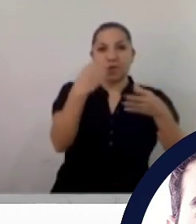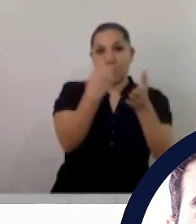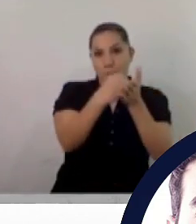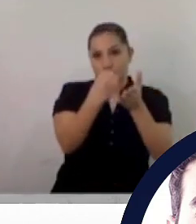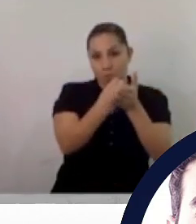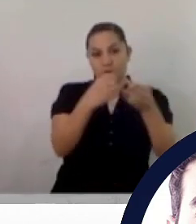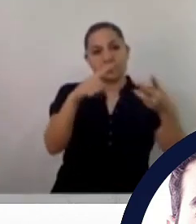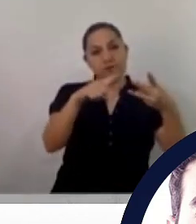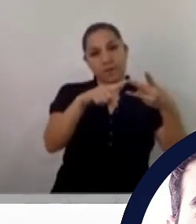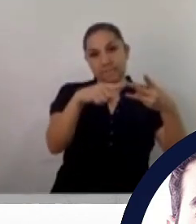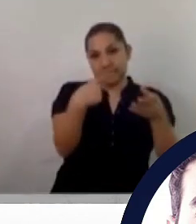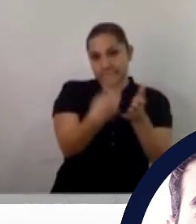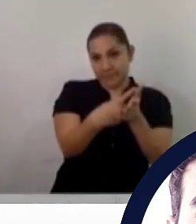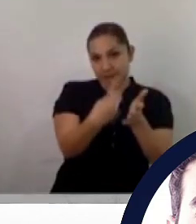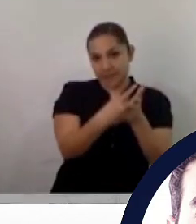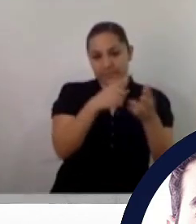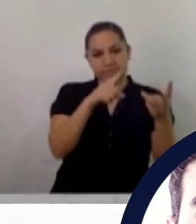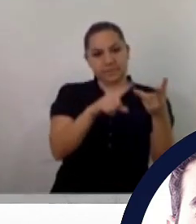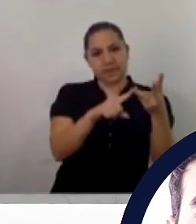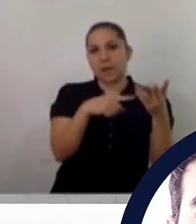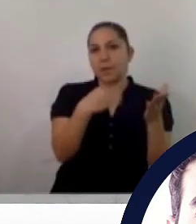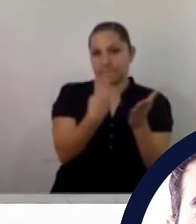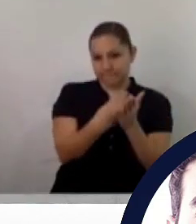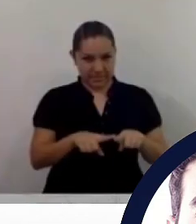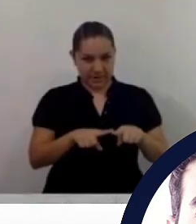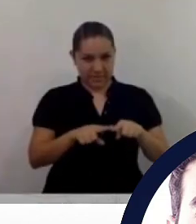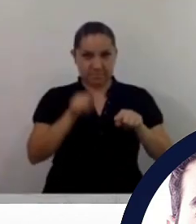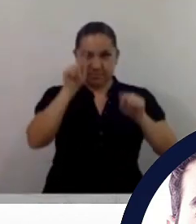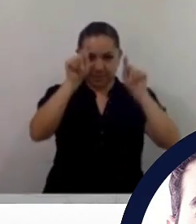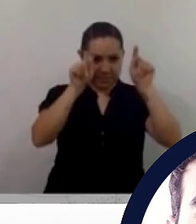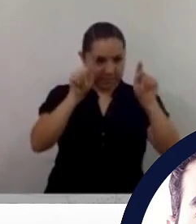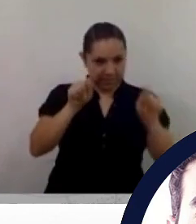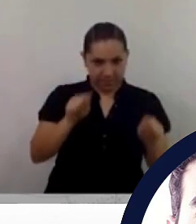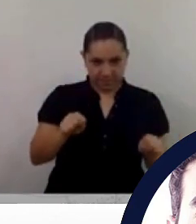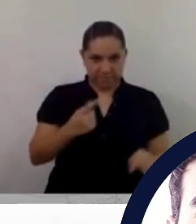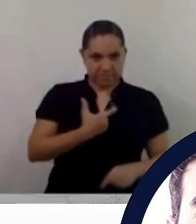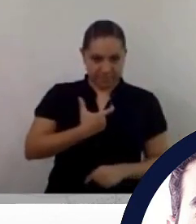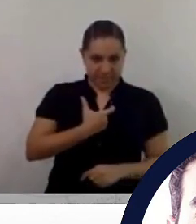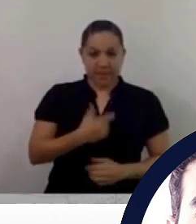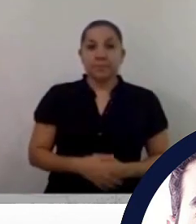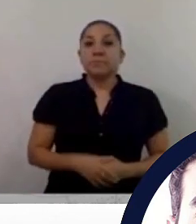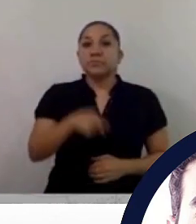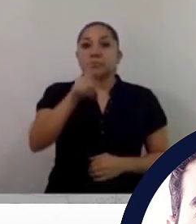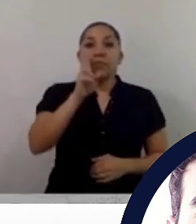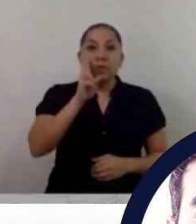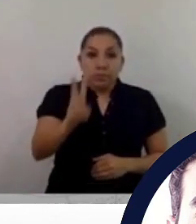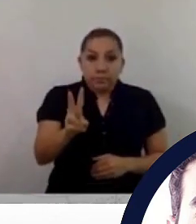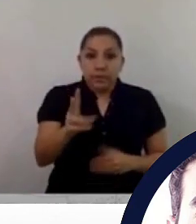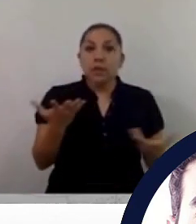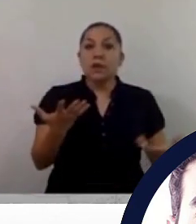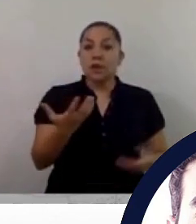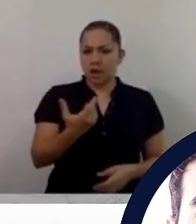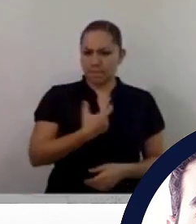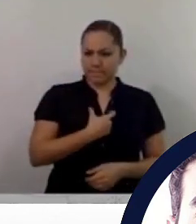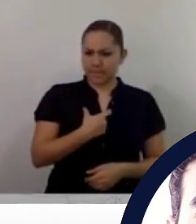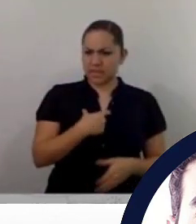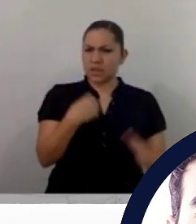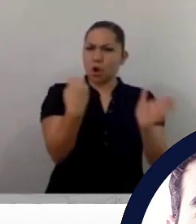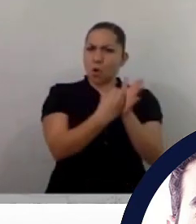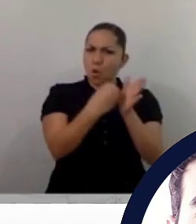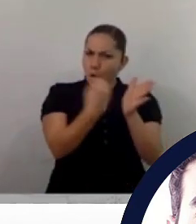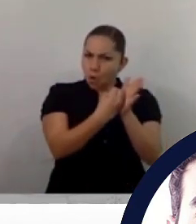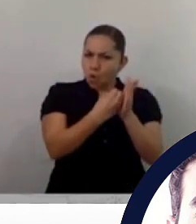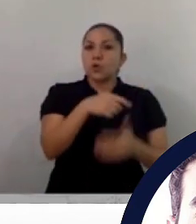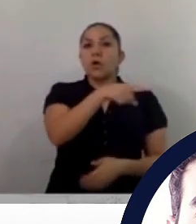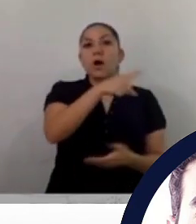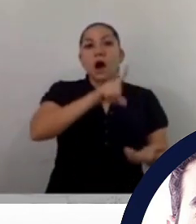los gobiernos estatales, las y los gobernadores, se pongan mucho las pilas y empiecen a resolver los problemas